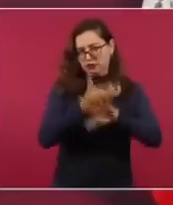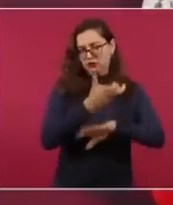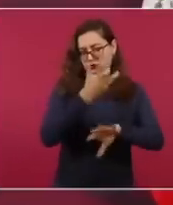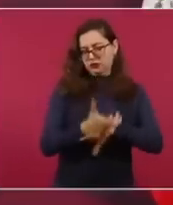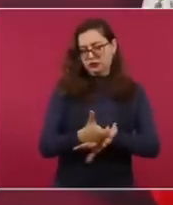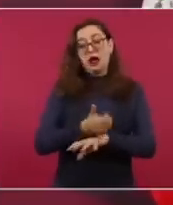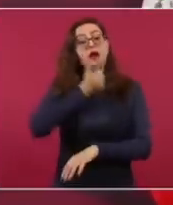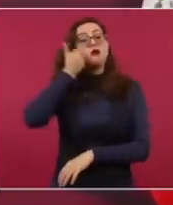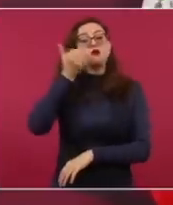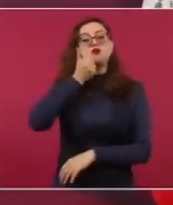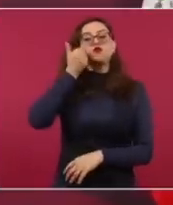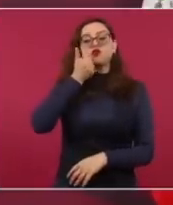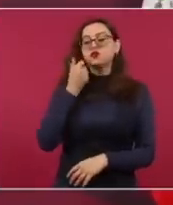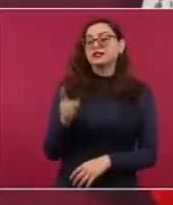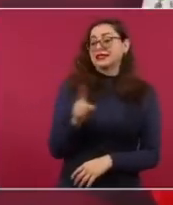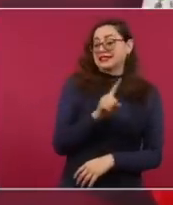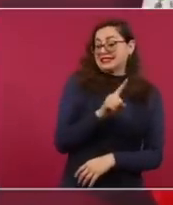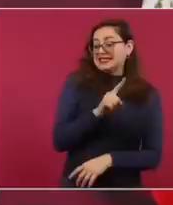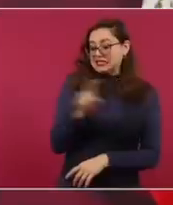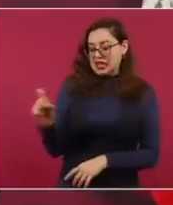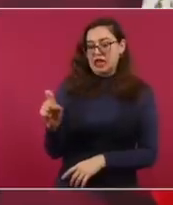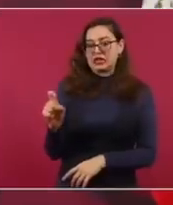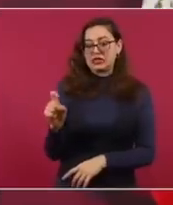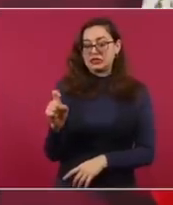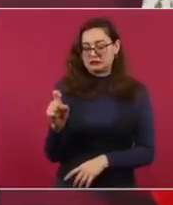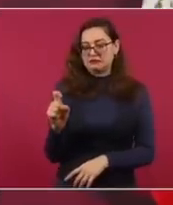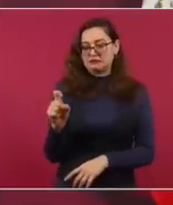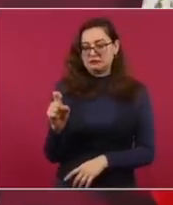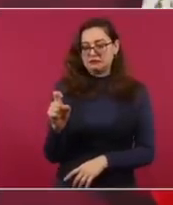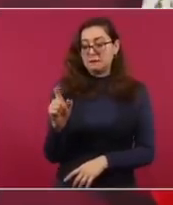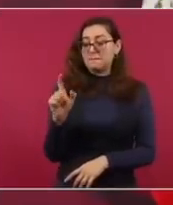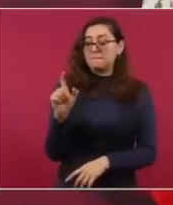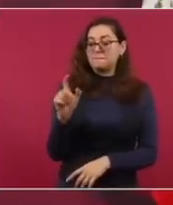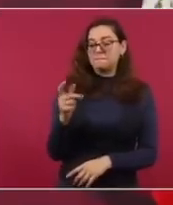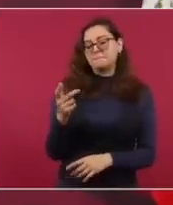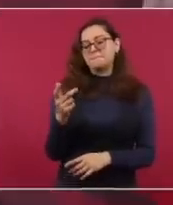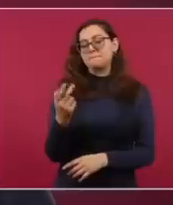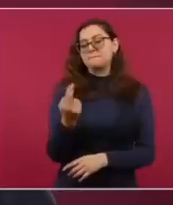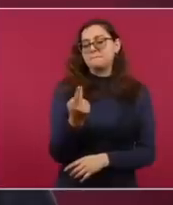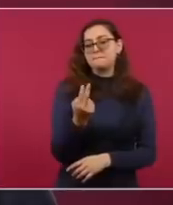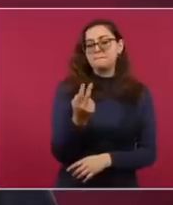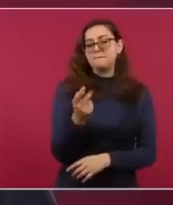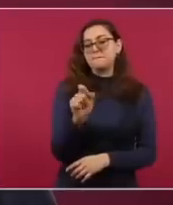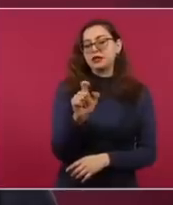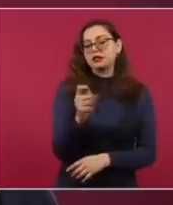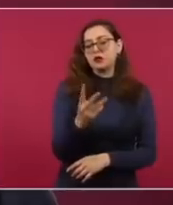estudiantes en Estados Unidos, 24 hablan español.